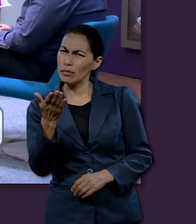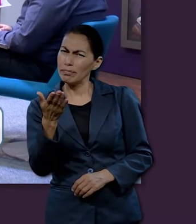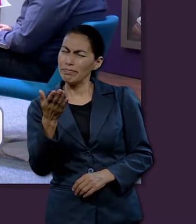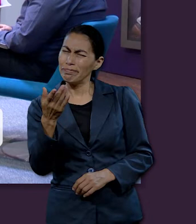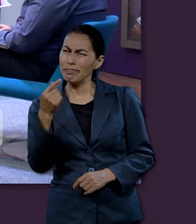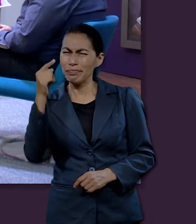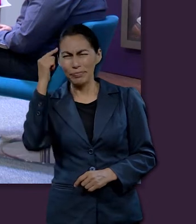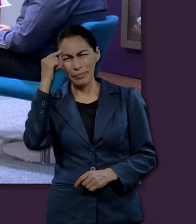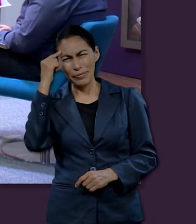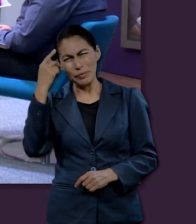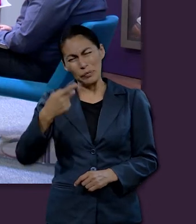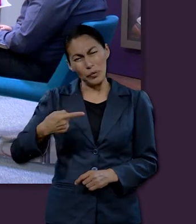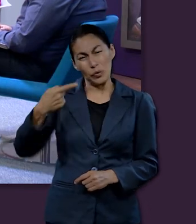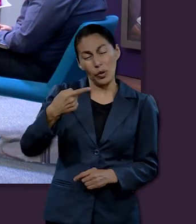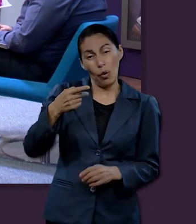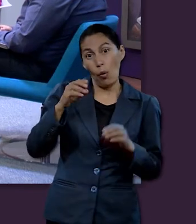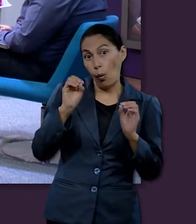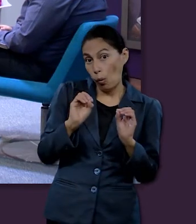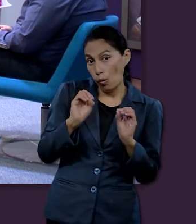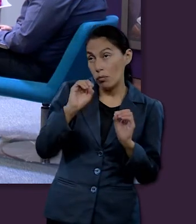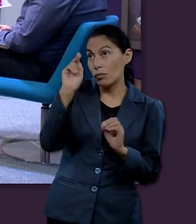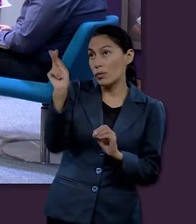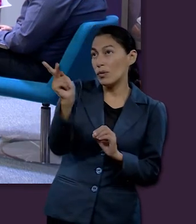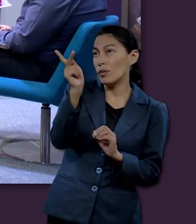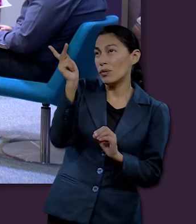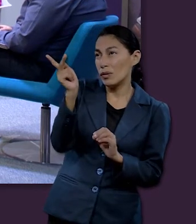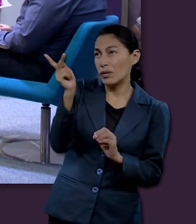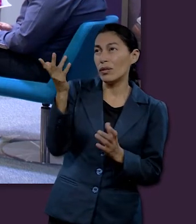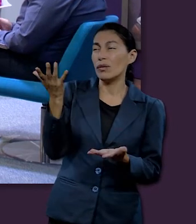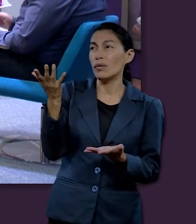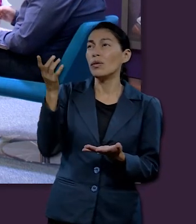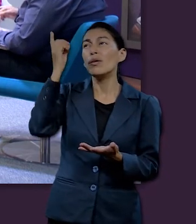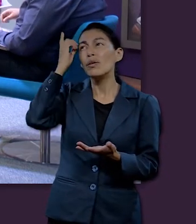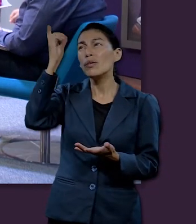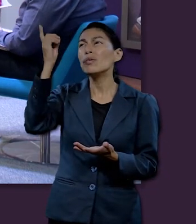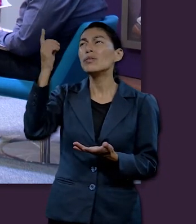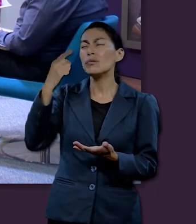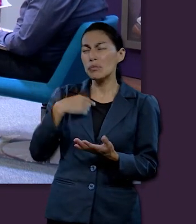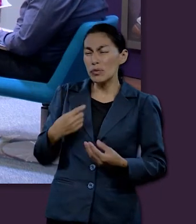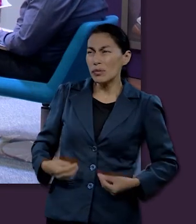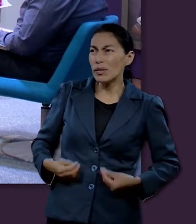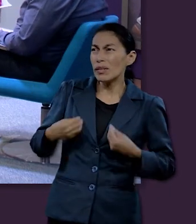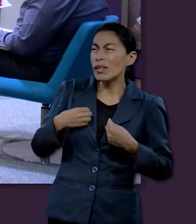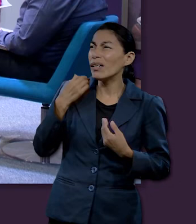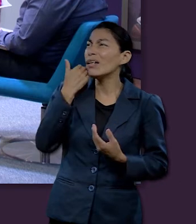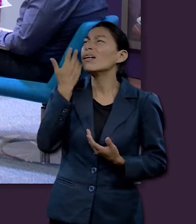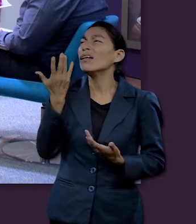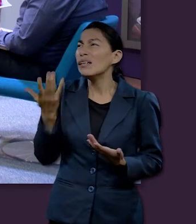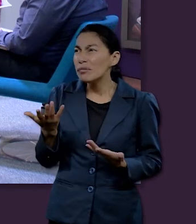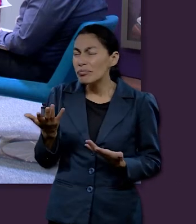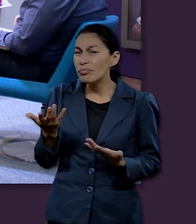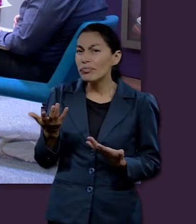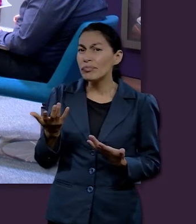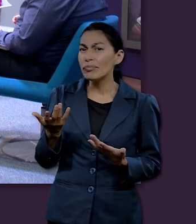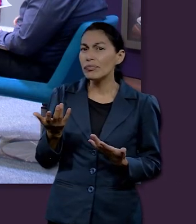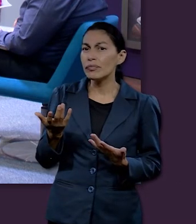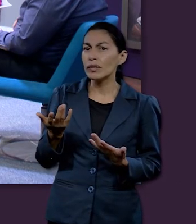sé si te has preguntado, le has preguntado a Dios, ¿qué es lo que quiere Dios para tu vida?